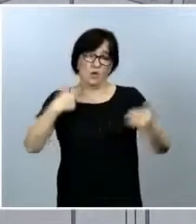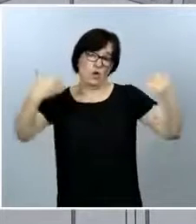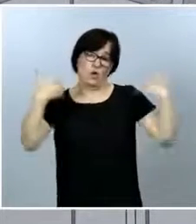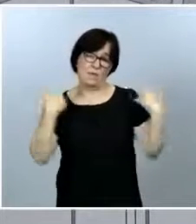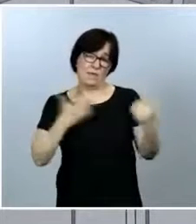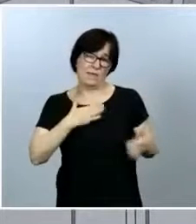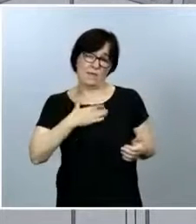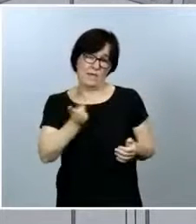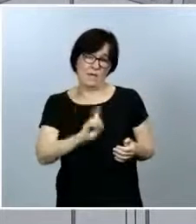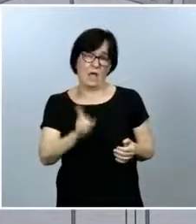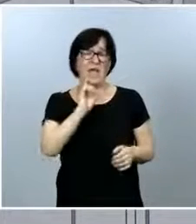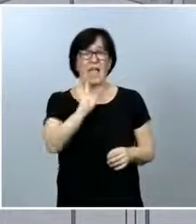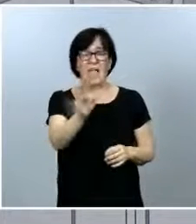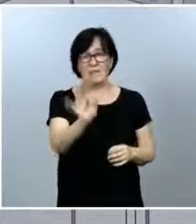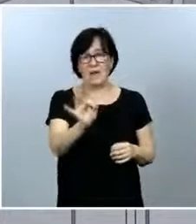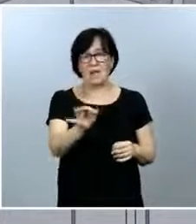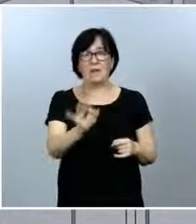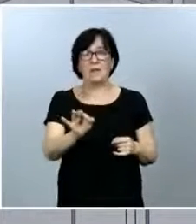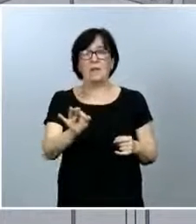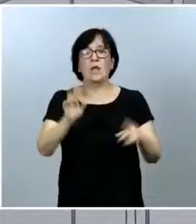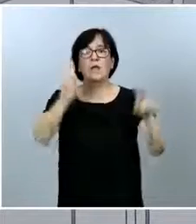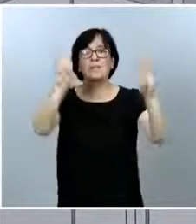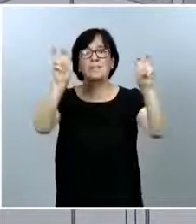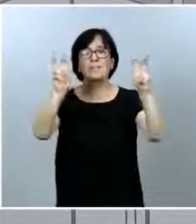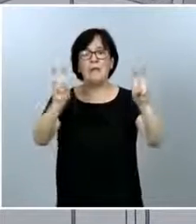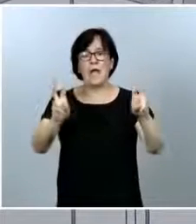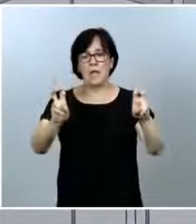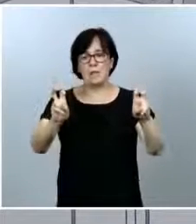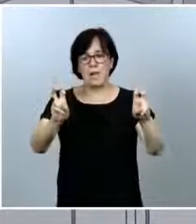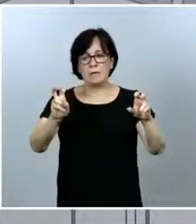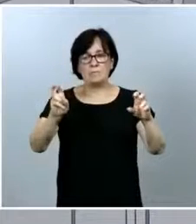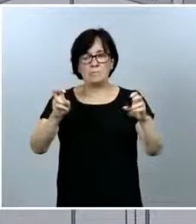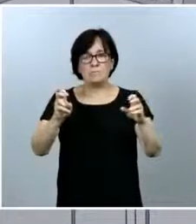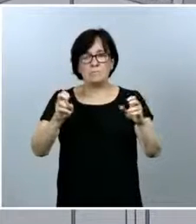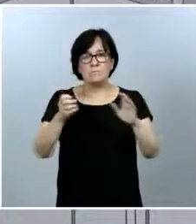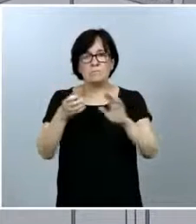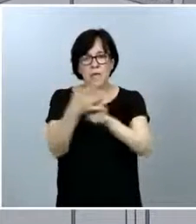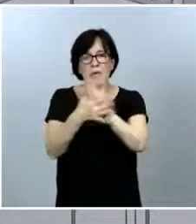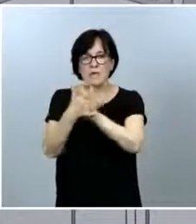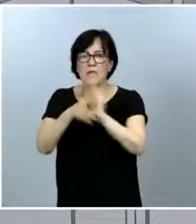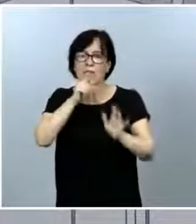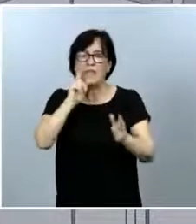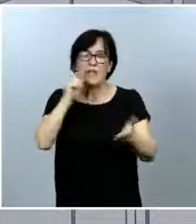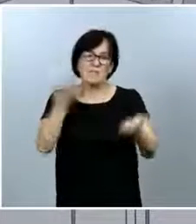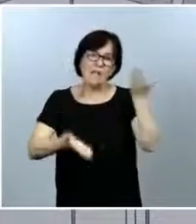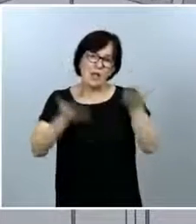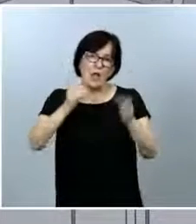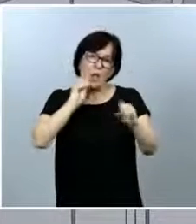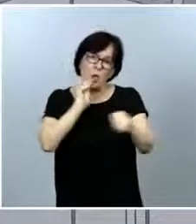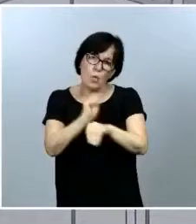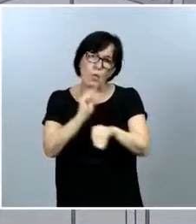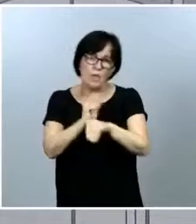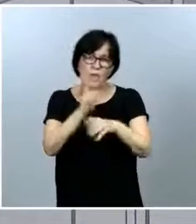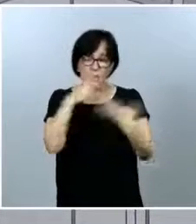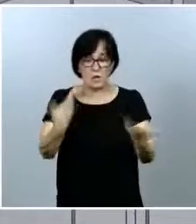que es cierto que son cuestiones que están siempre sobre la mesa y que se tienen que valorar con cuidado y si en algún momento se considera que